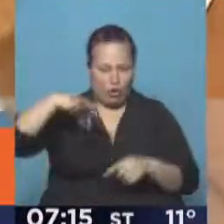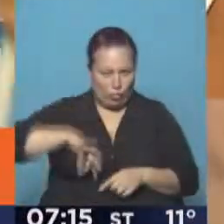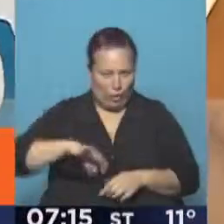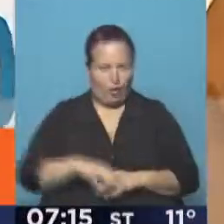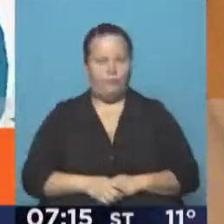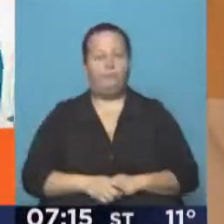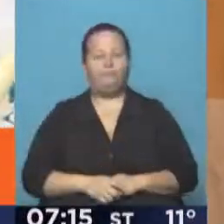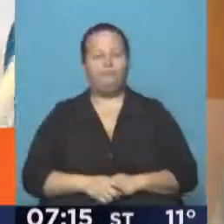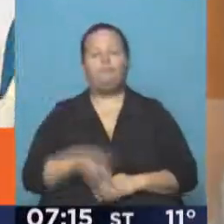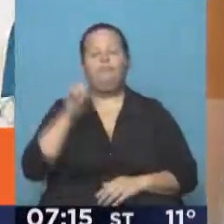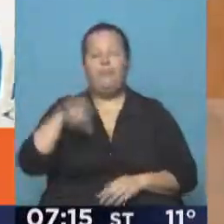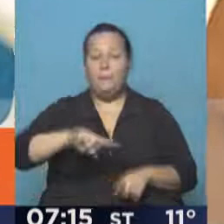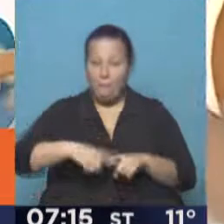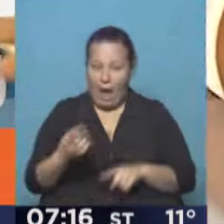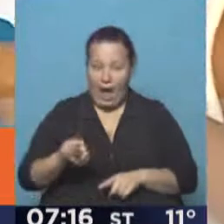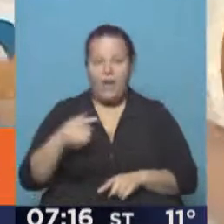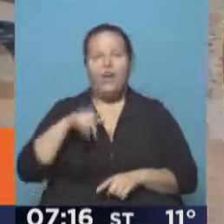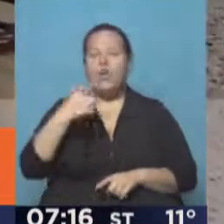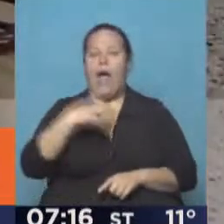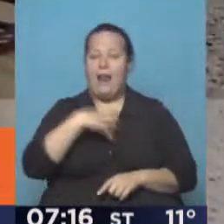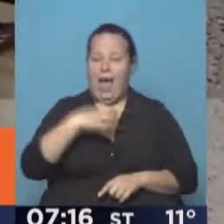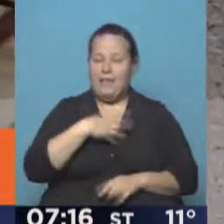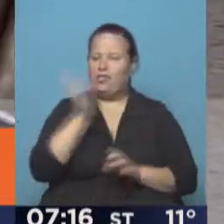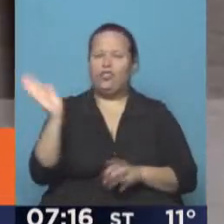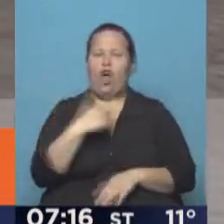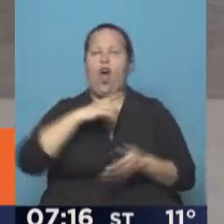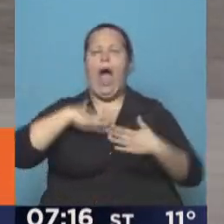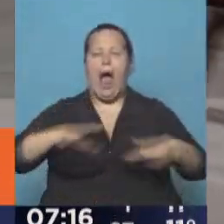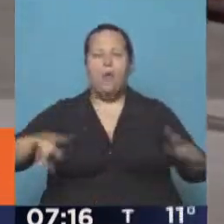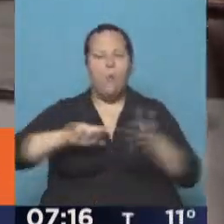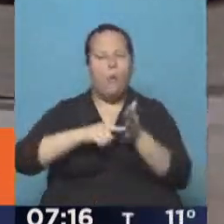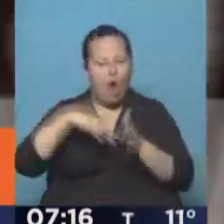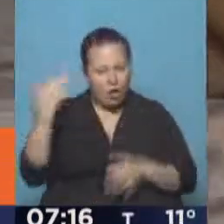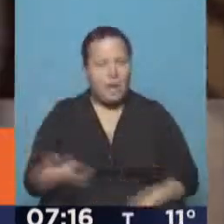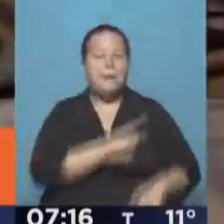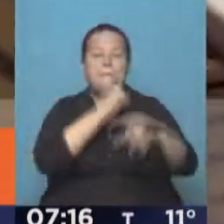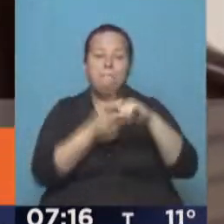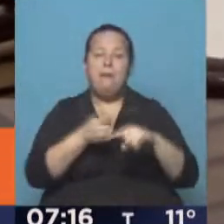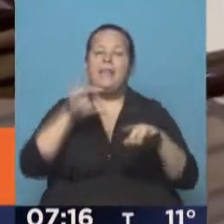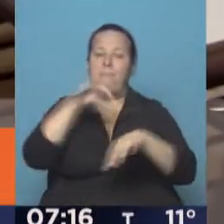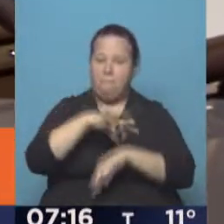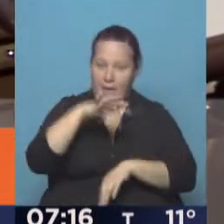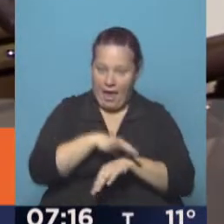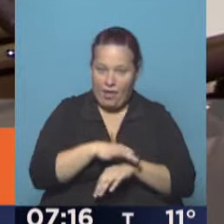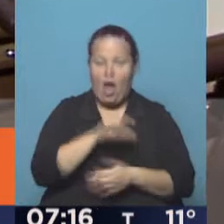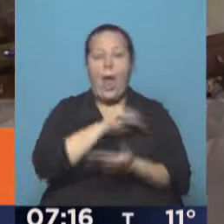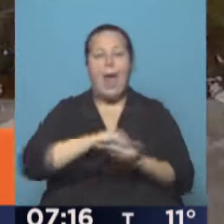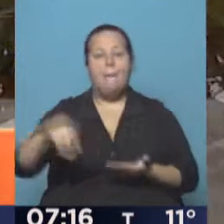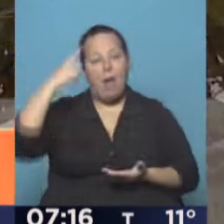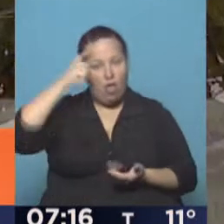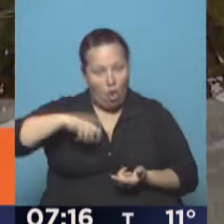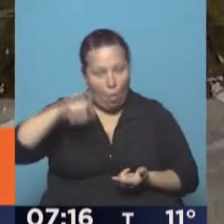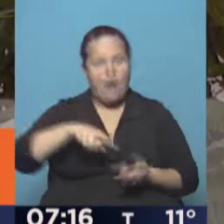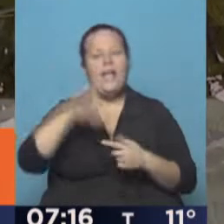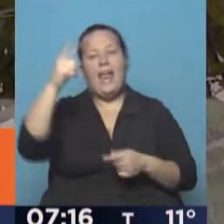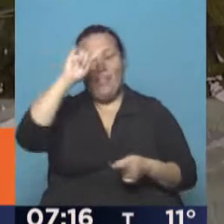salarial. La medida, que dejará sin clases a todos los alumnos bonaerenses, se suma al paro de los médicos, los empleados judiciales